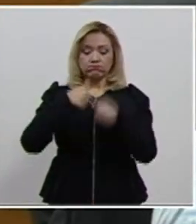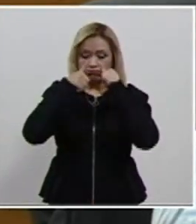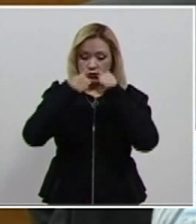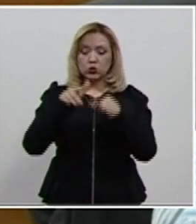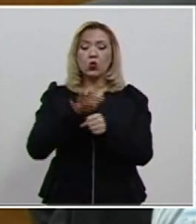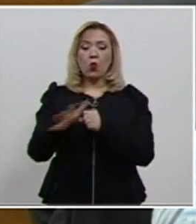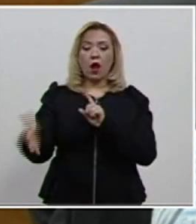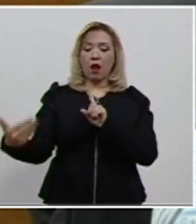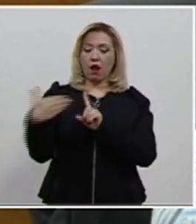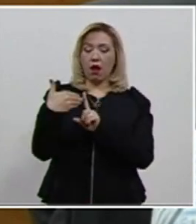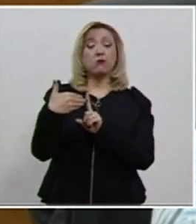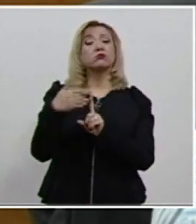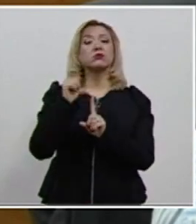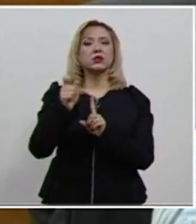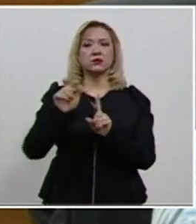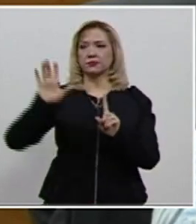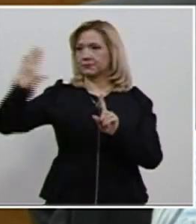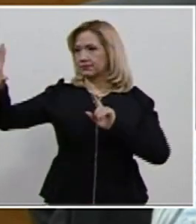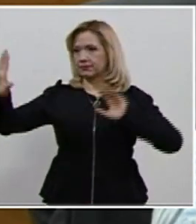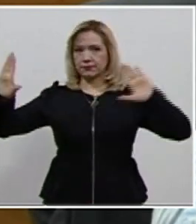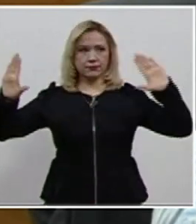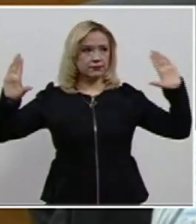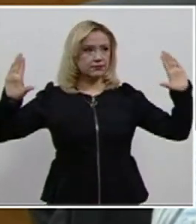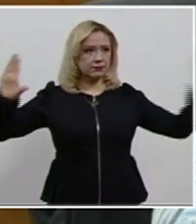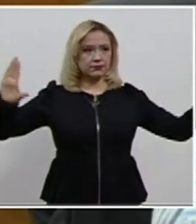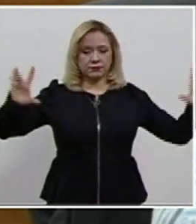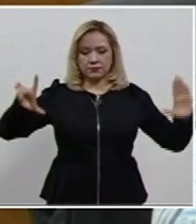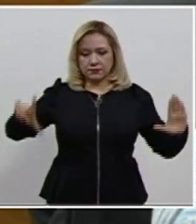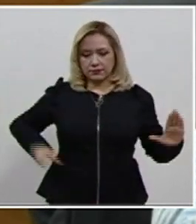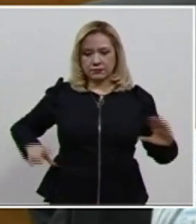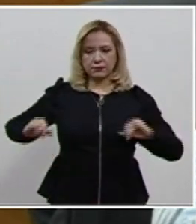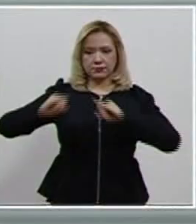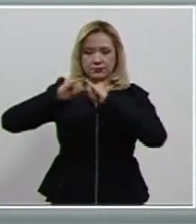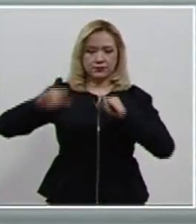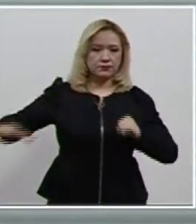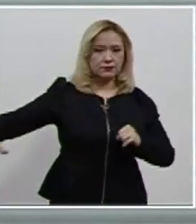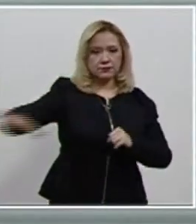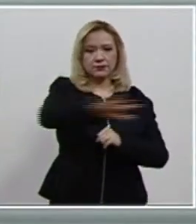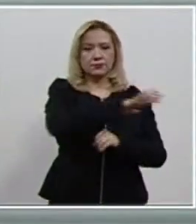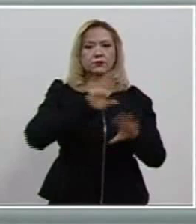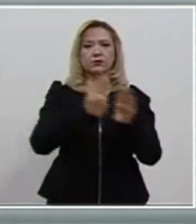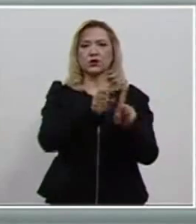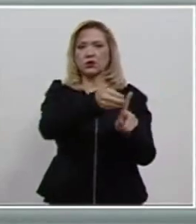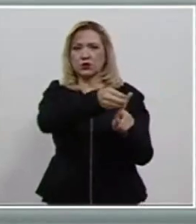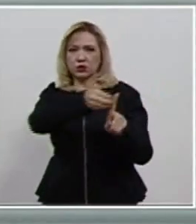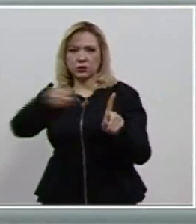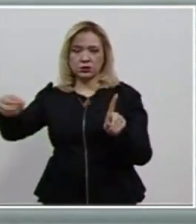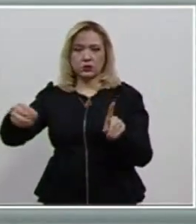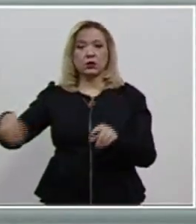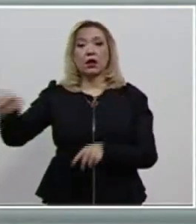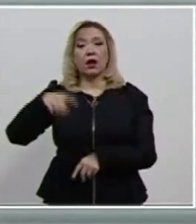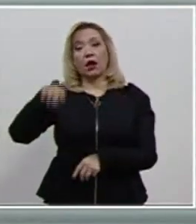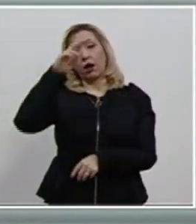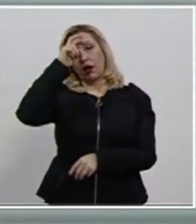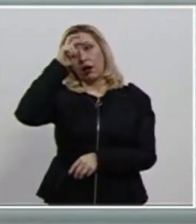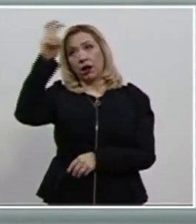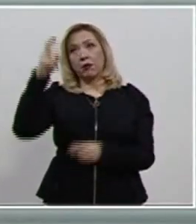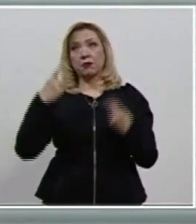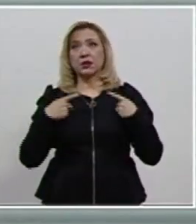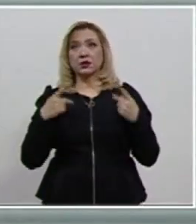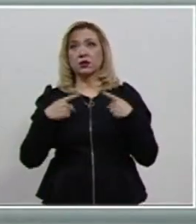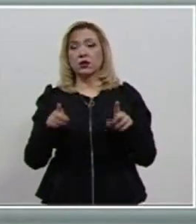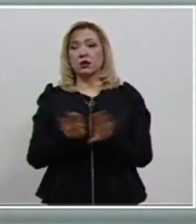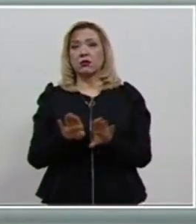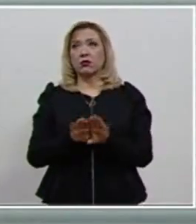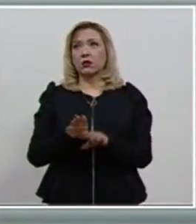en un contrapeso institucional, función que para quien tiene la lógica populista le resulta incómodo, ya que